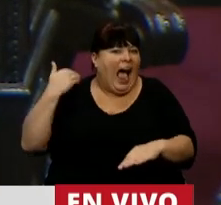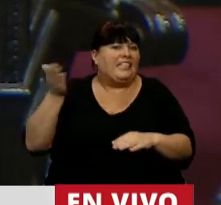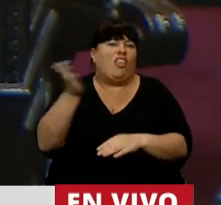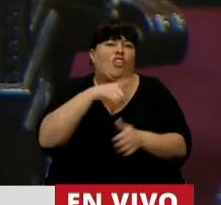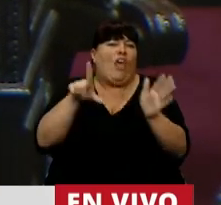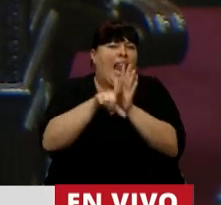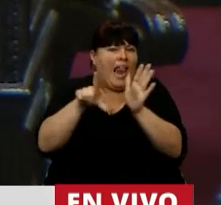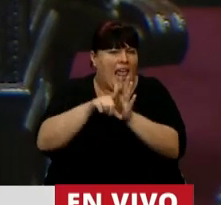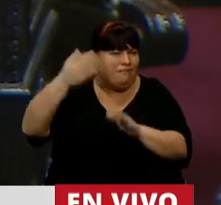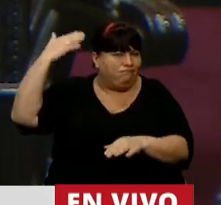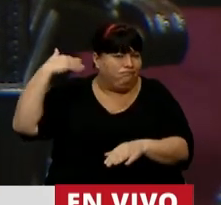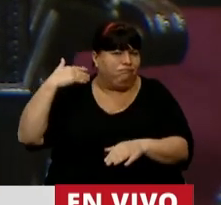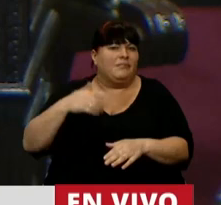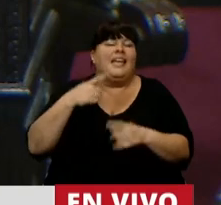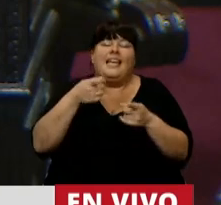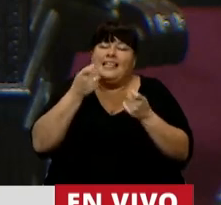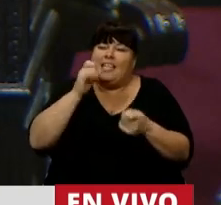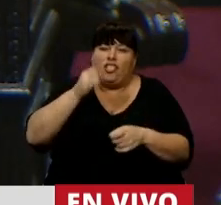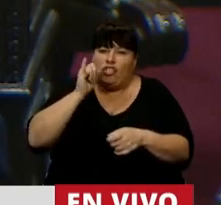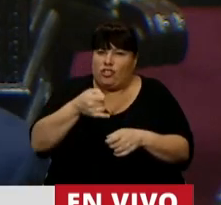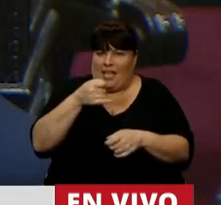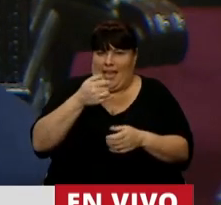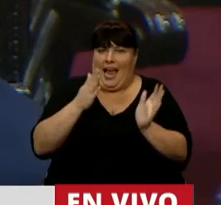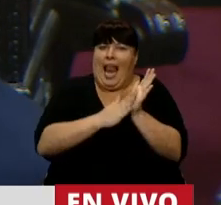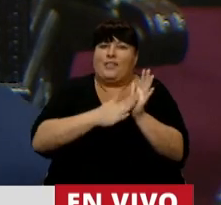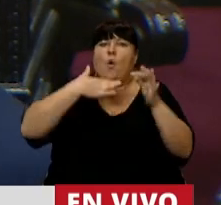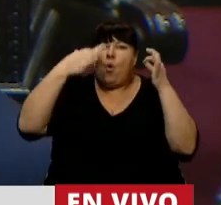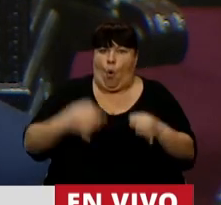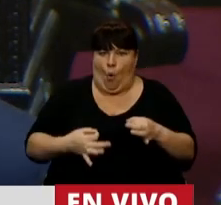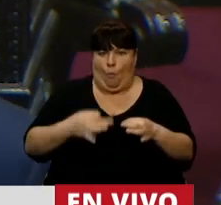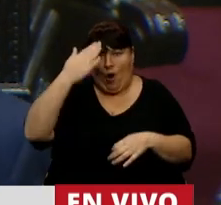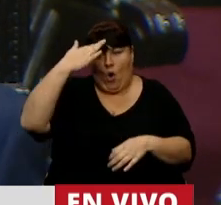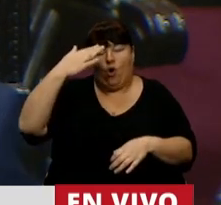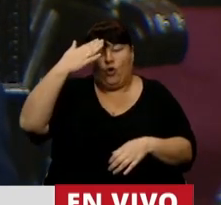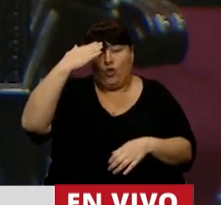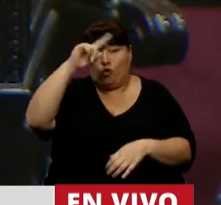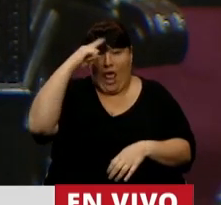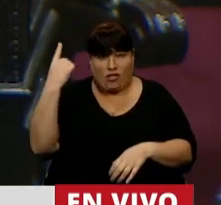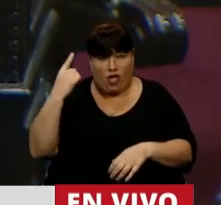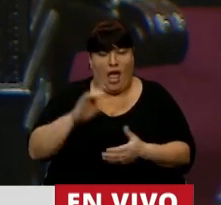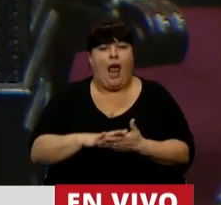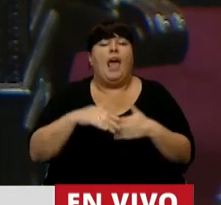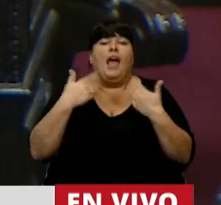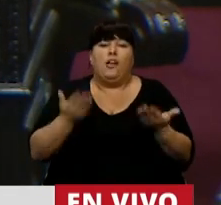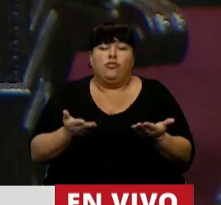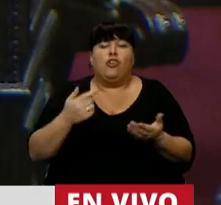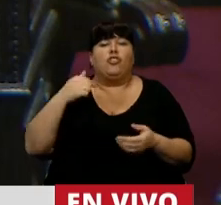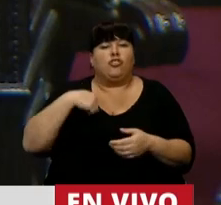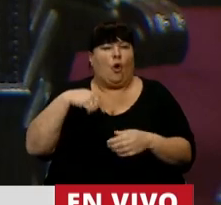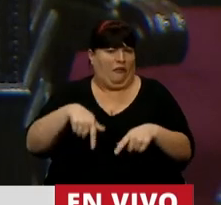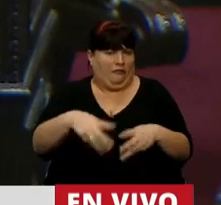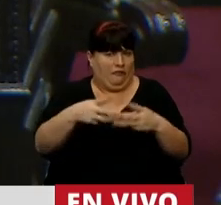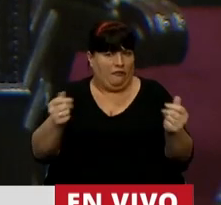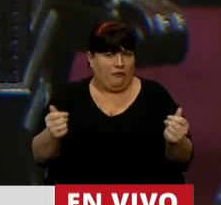legislación positiva que necesariamente tiene que ser garantizado por la Constitución Nacional. Entonces, señor Presidente, yo voy